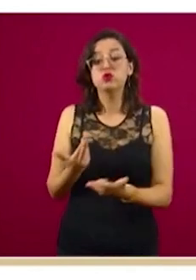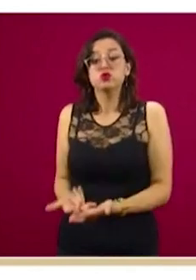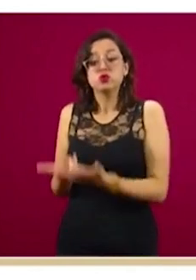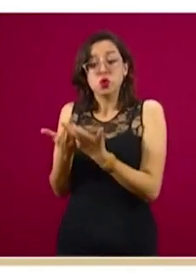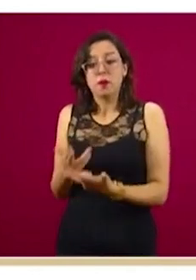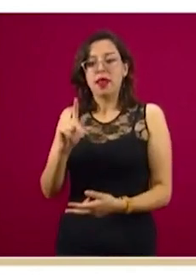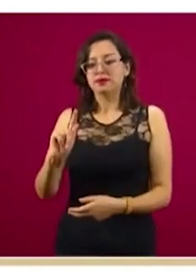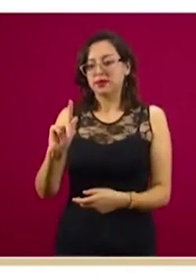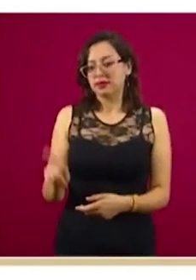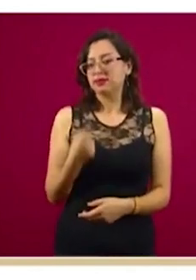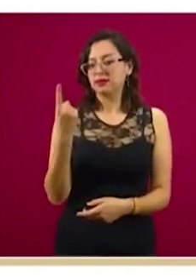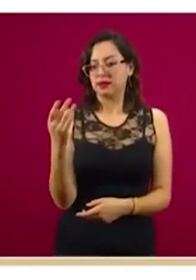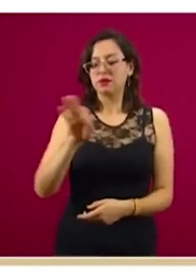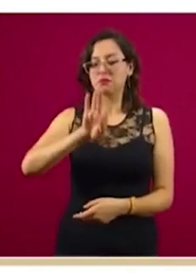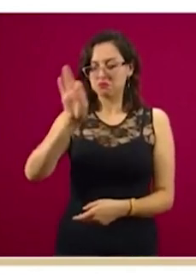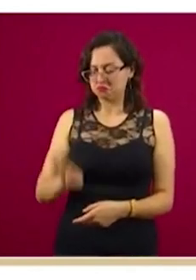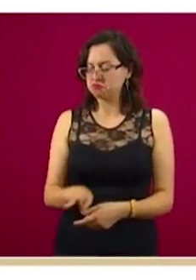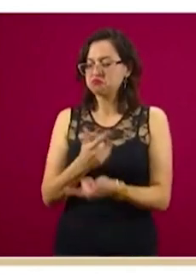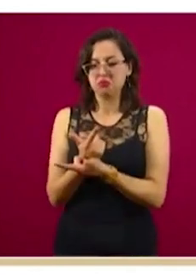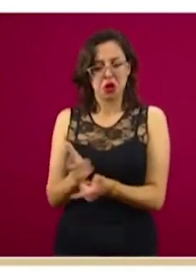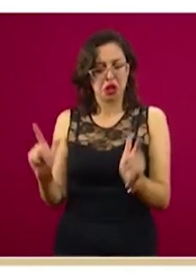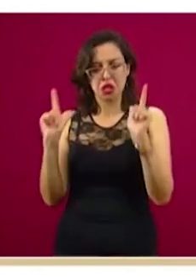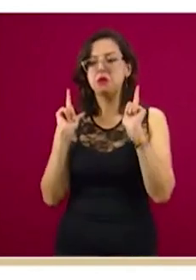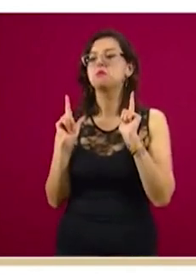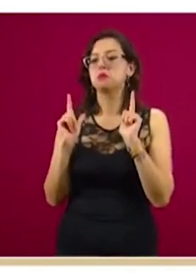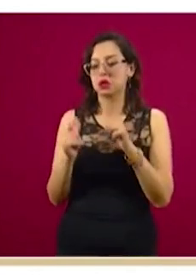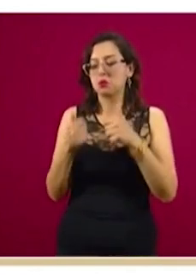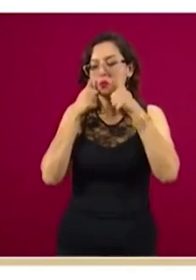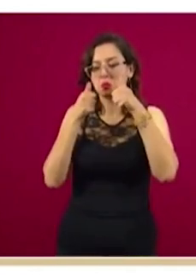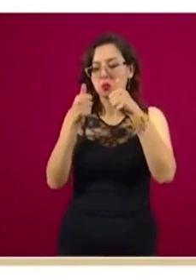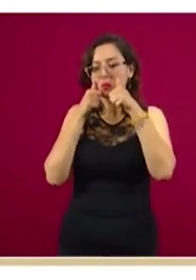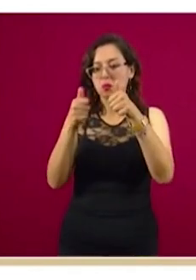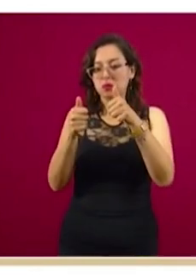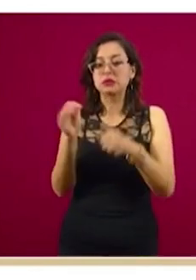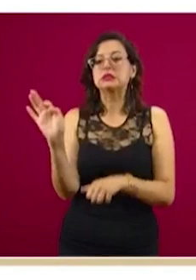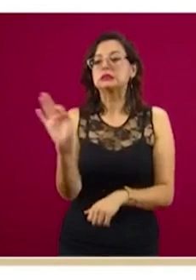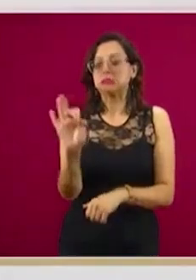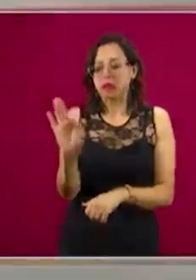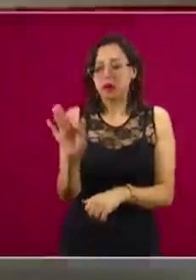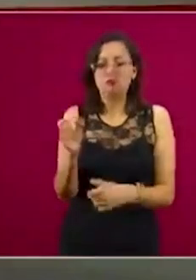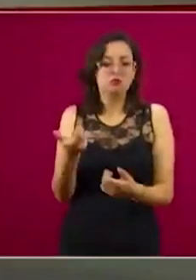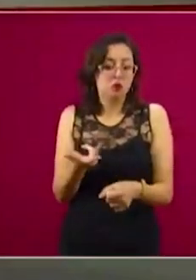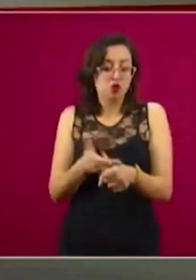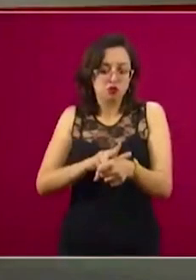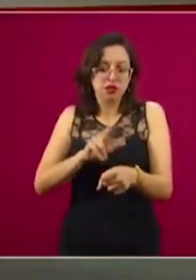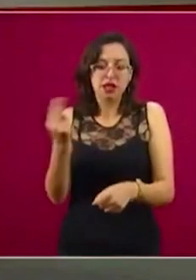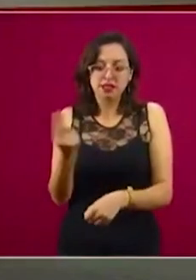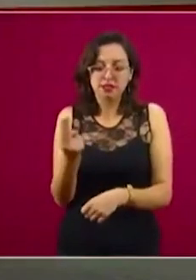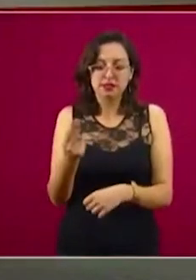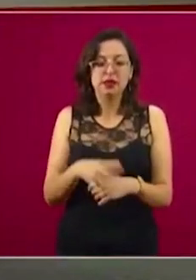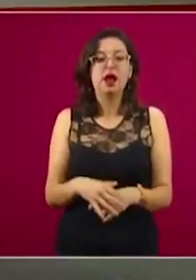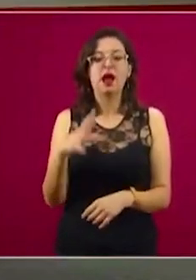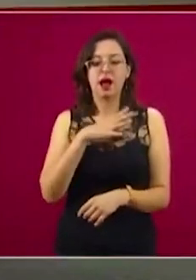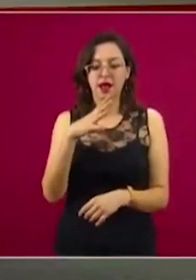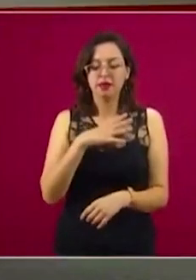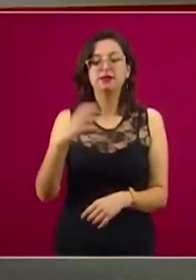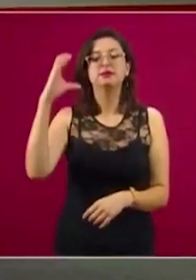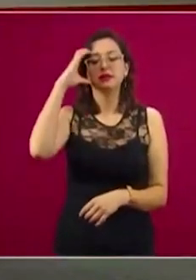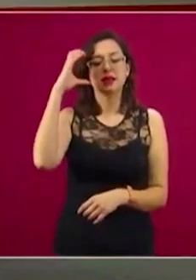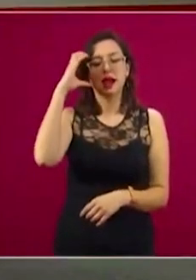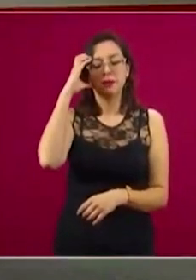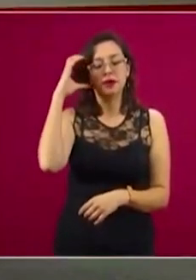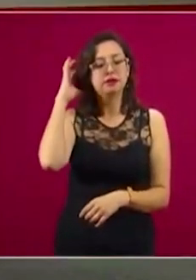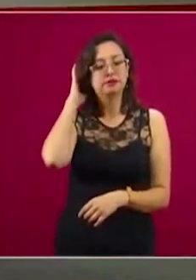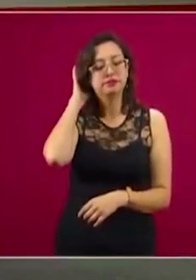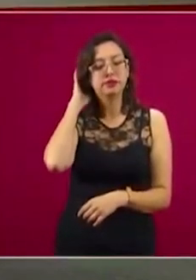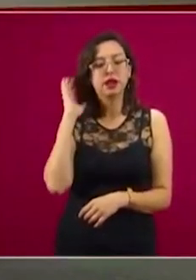de 71 por ciento aún disponible para ser ocupado en caso necesario. Estas son las camas de hospitalización general. Y